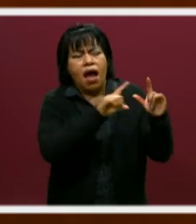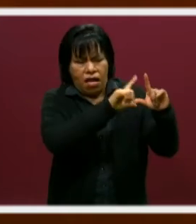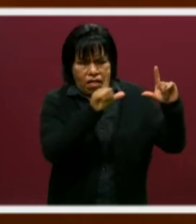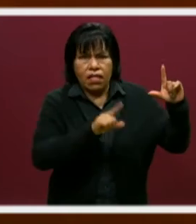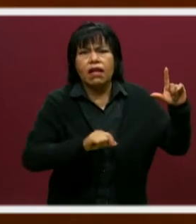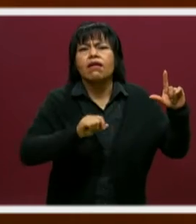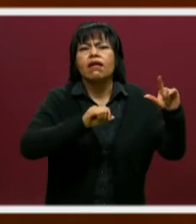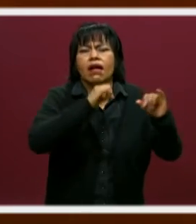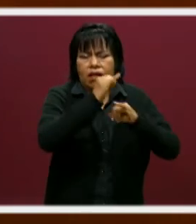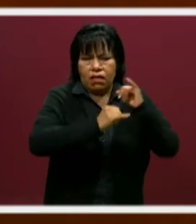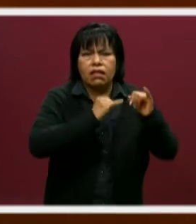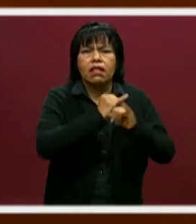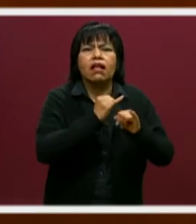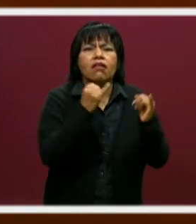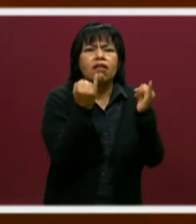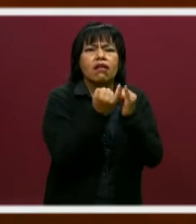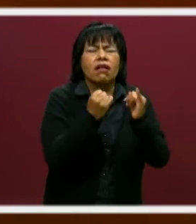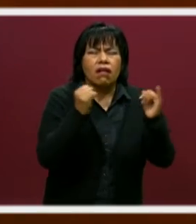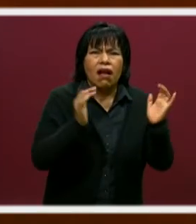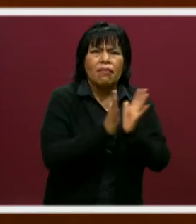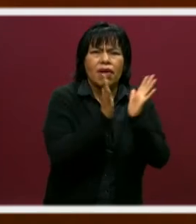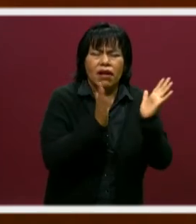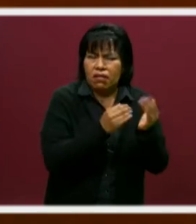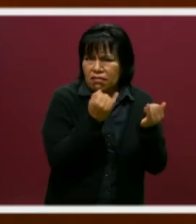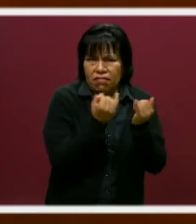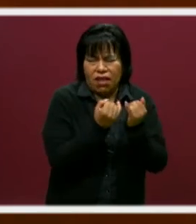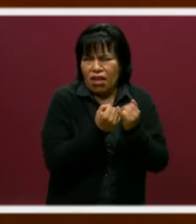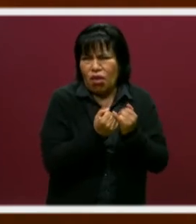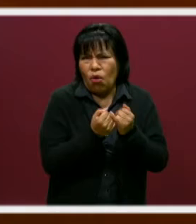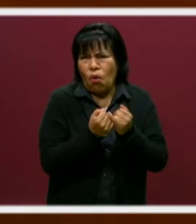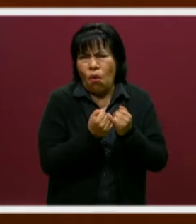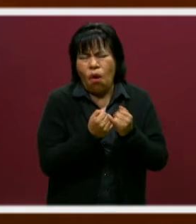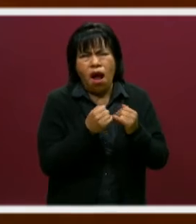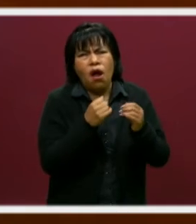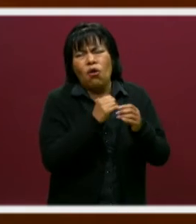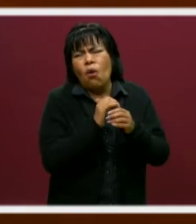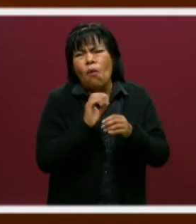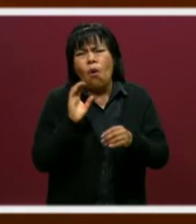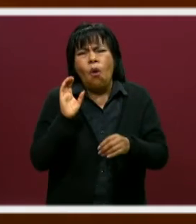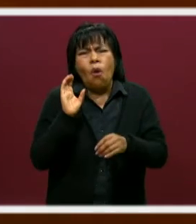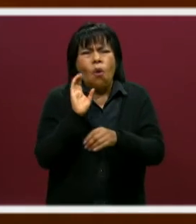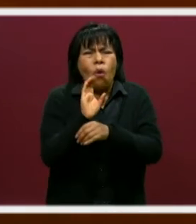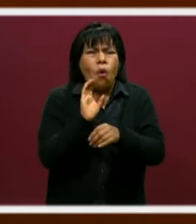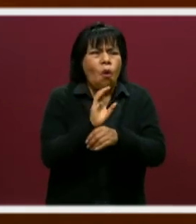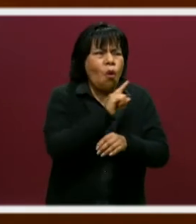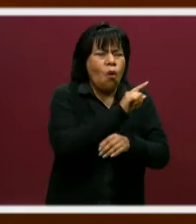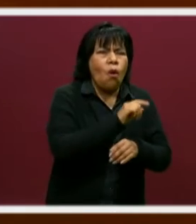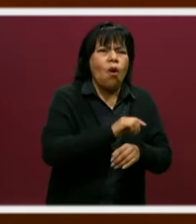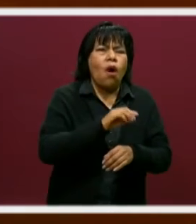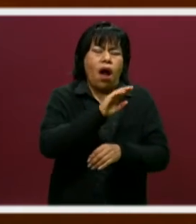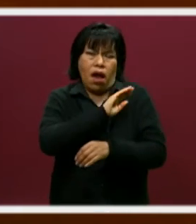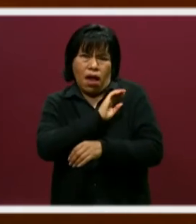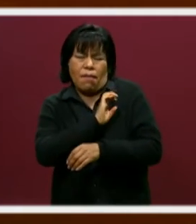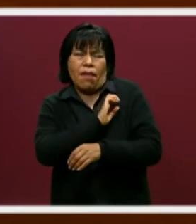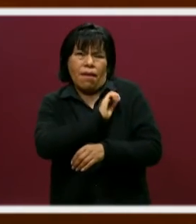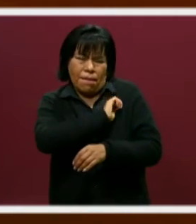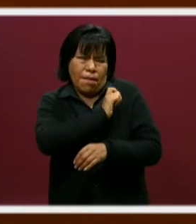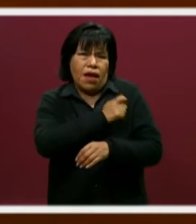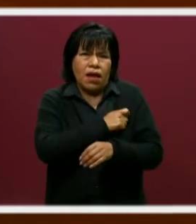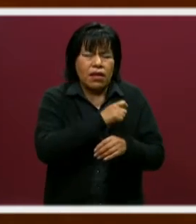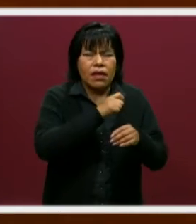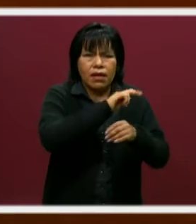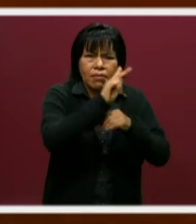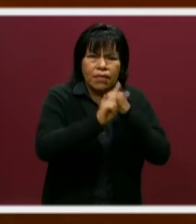nacional como internacional. Han hecho estancias también en Colombia, han estado en España, han estado en